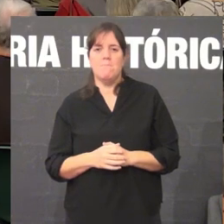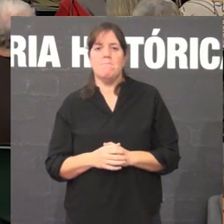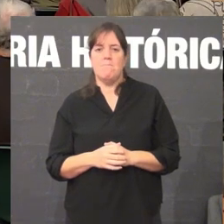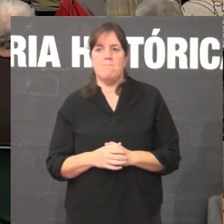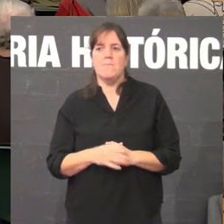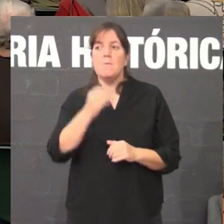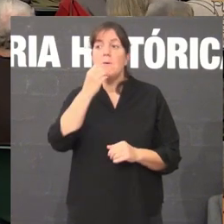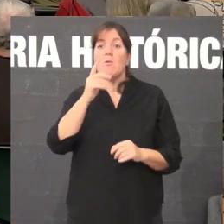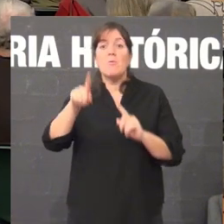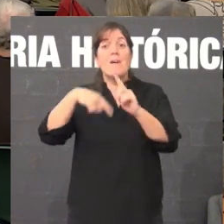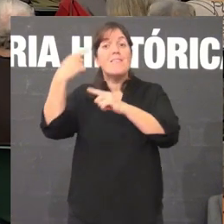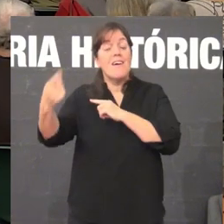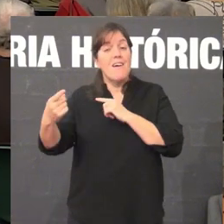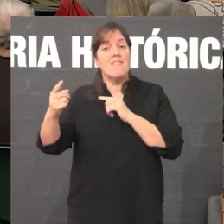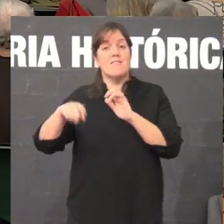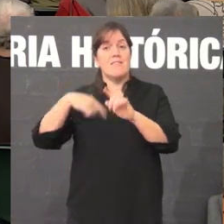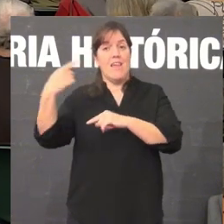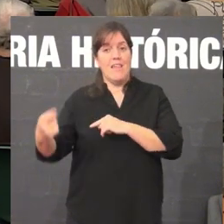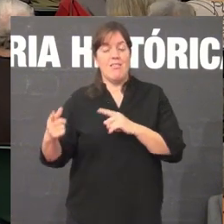Podemos pasar a seguinte,